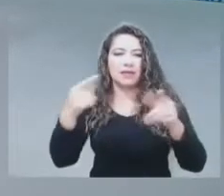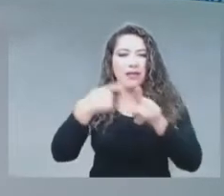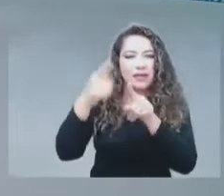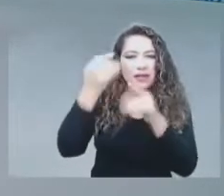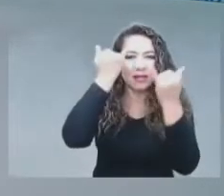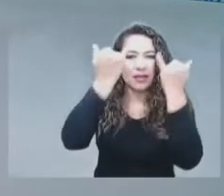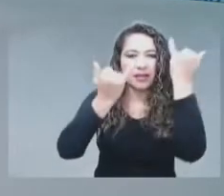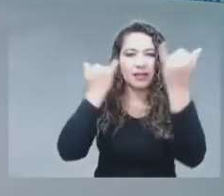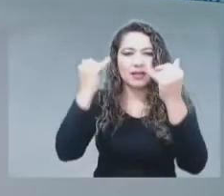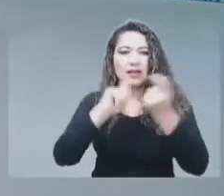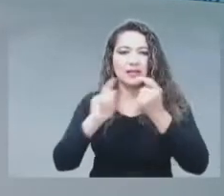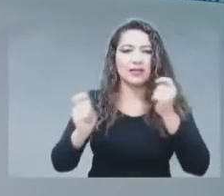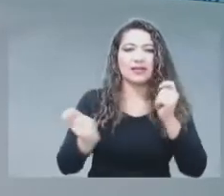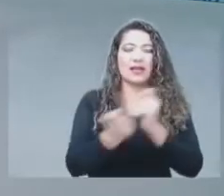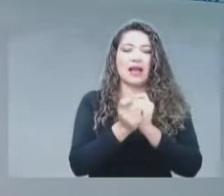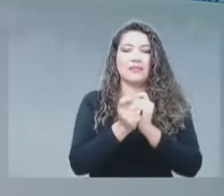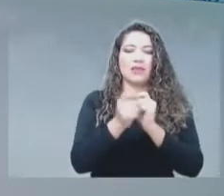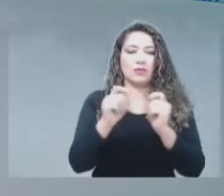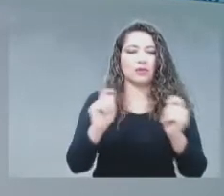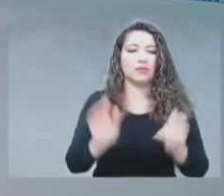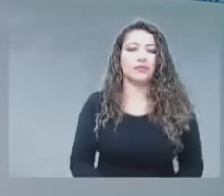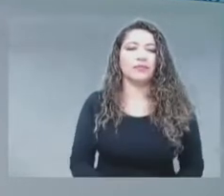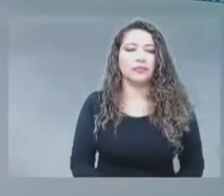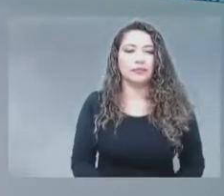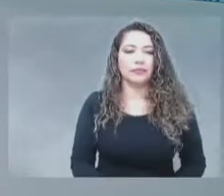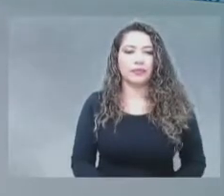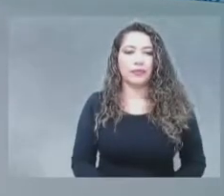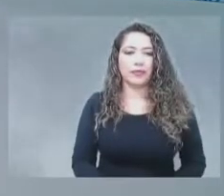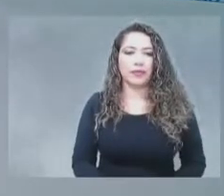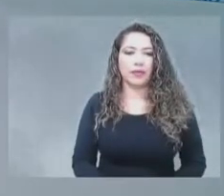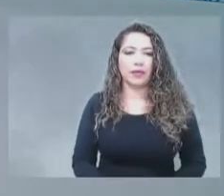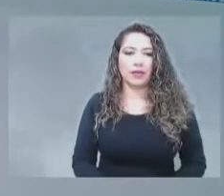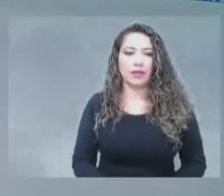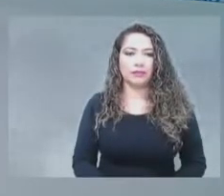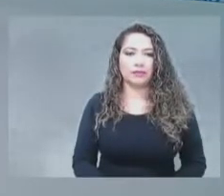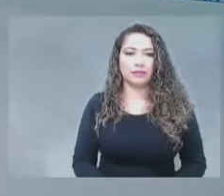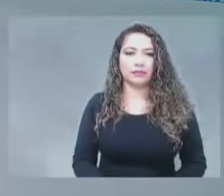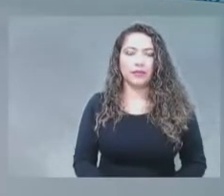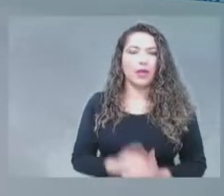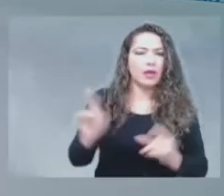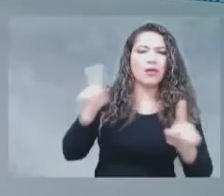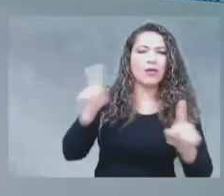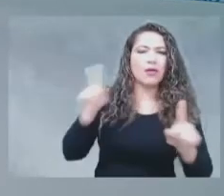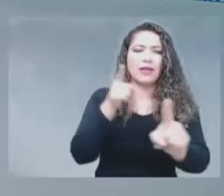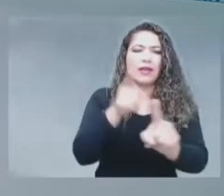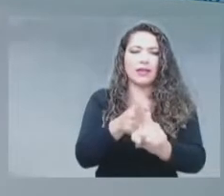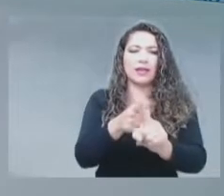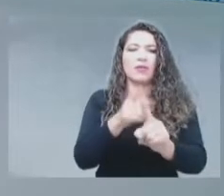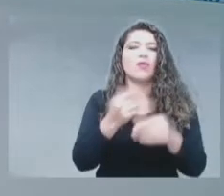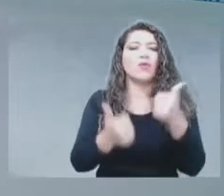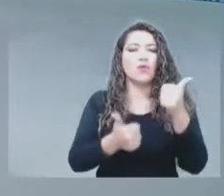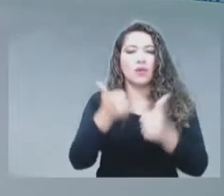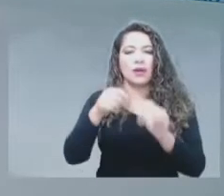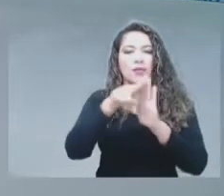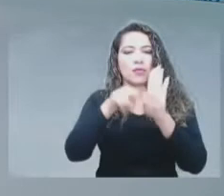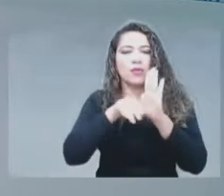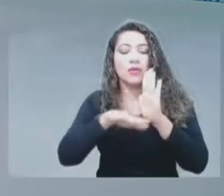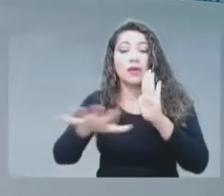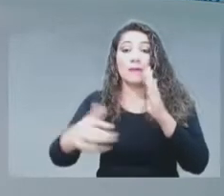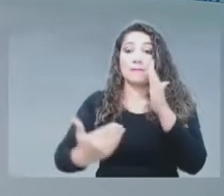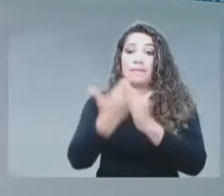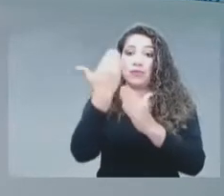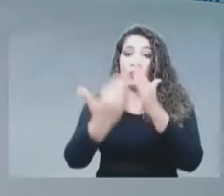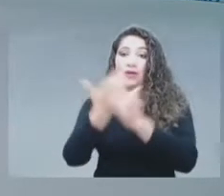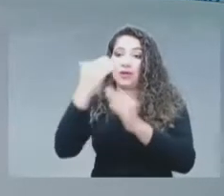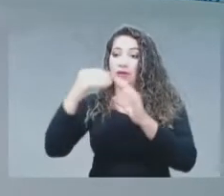Ahora bien, nuestro objetivo con esta política es modernizar la gestión del espectro